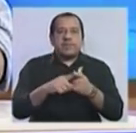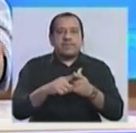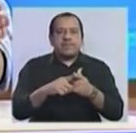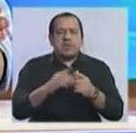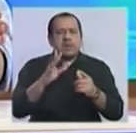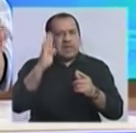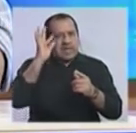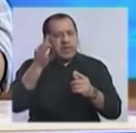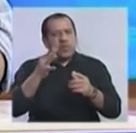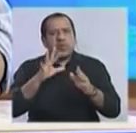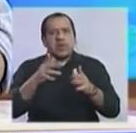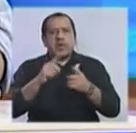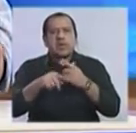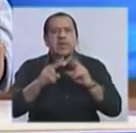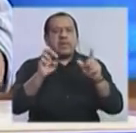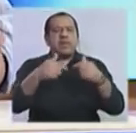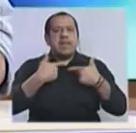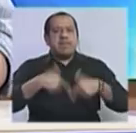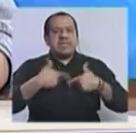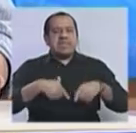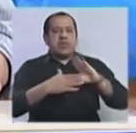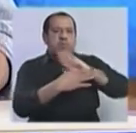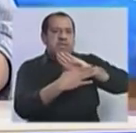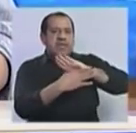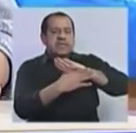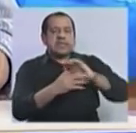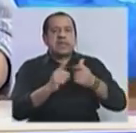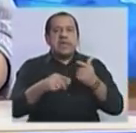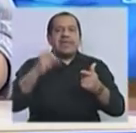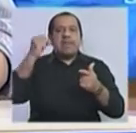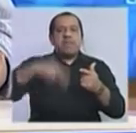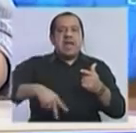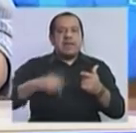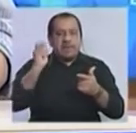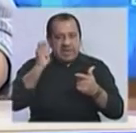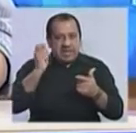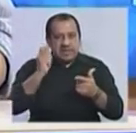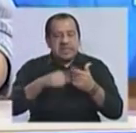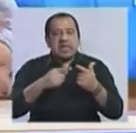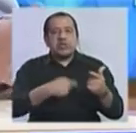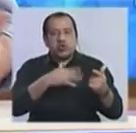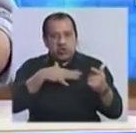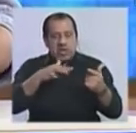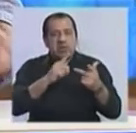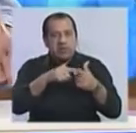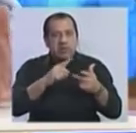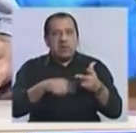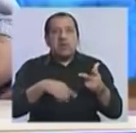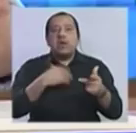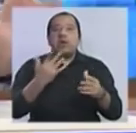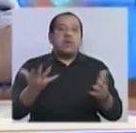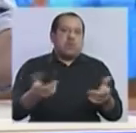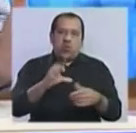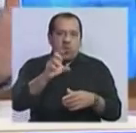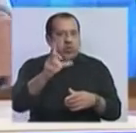creo que fue la creación del Ministerio de Desarrollo Social y el Plan de Emergencia Social. Estaba claro que el Plan de Emergencia